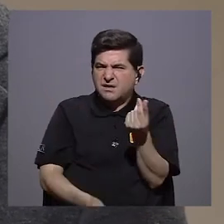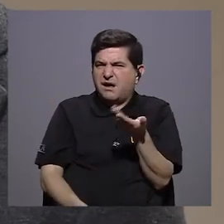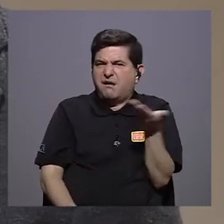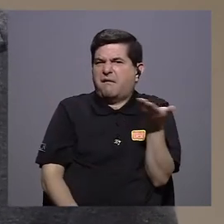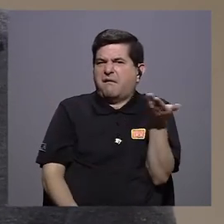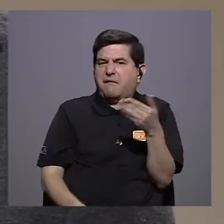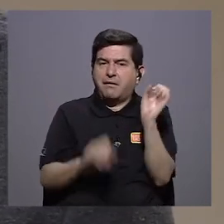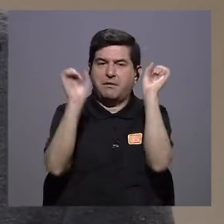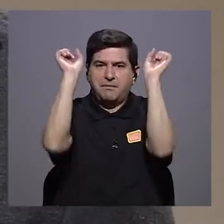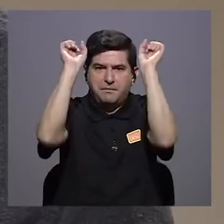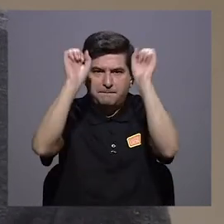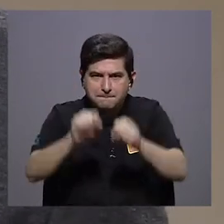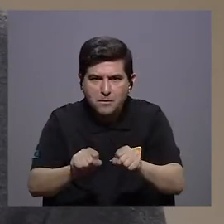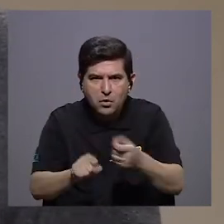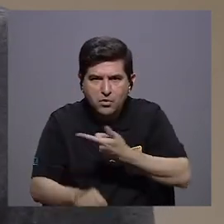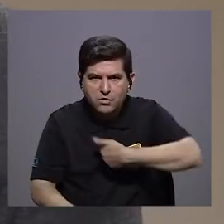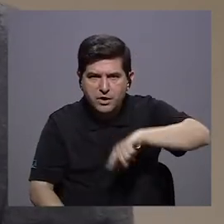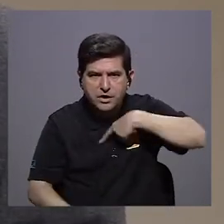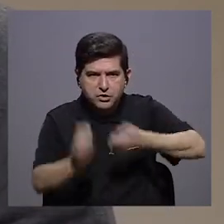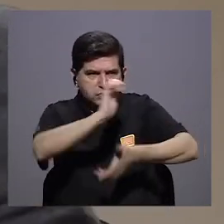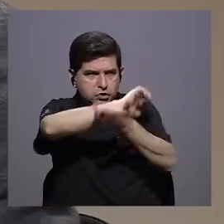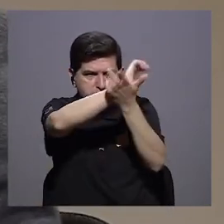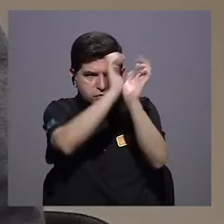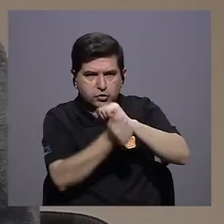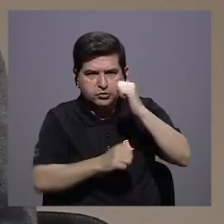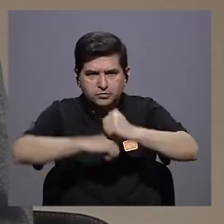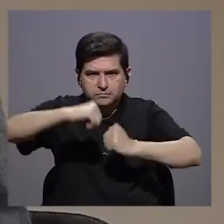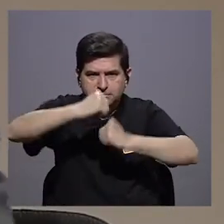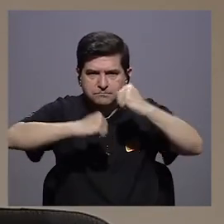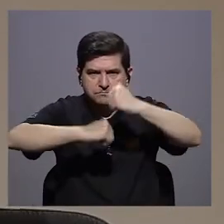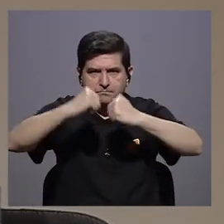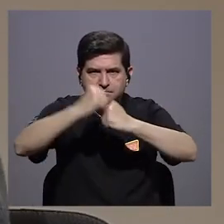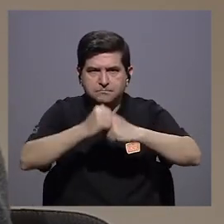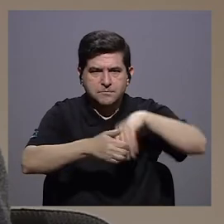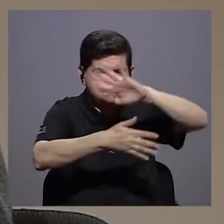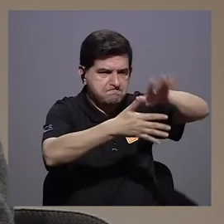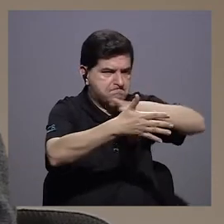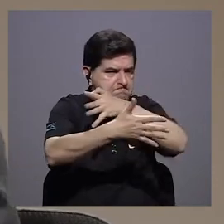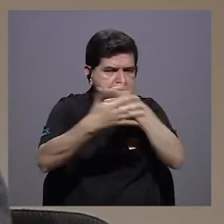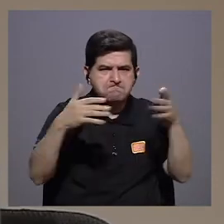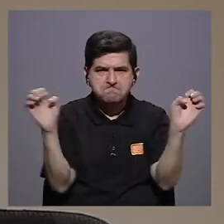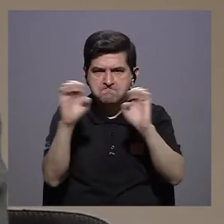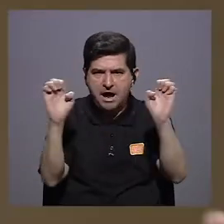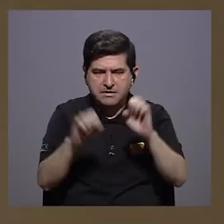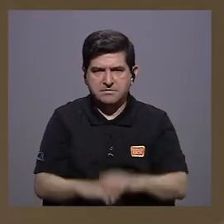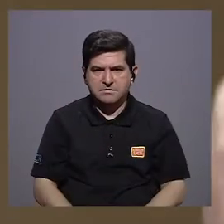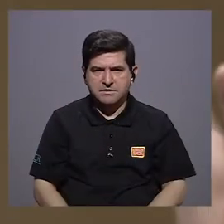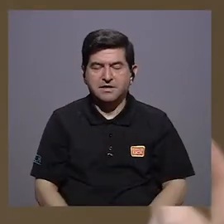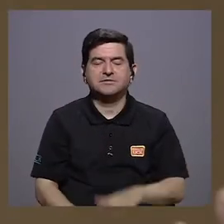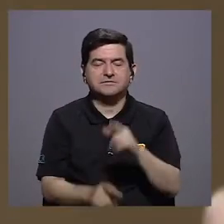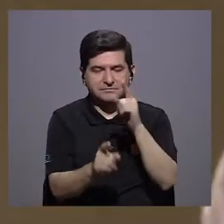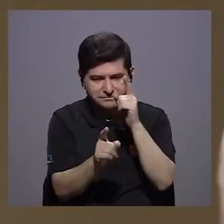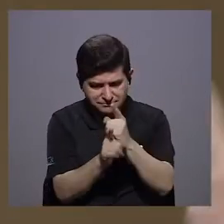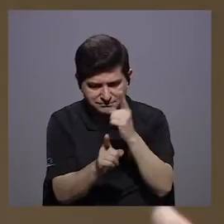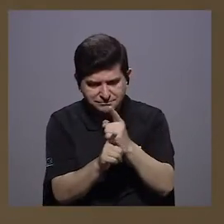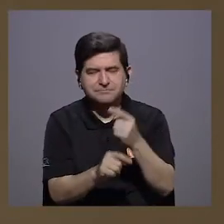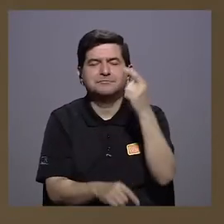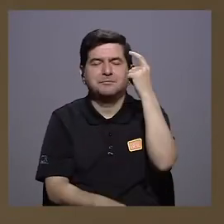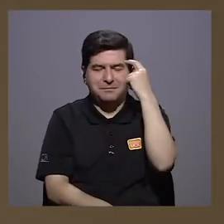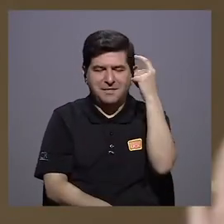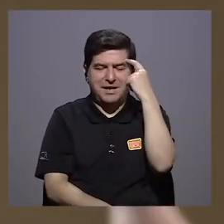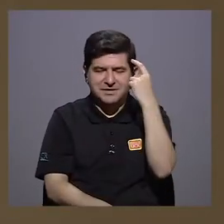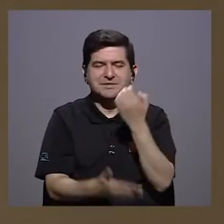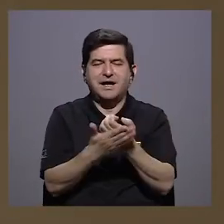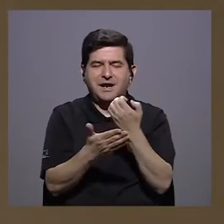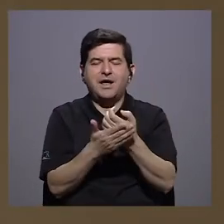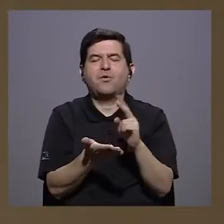fondos para poder hacer un cambio en nuestra estructura, digamos, de la matriz energética. De las economías verdes. Exactamente. Empezar a pensar más